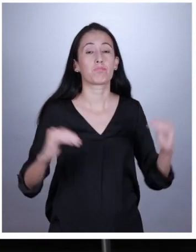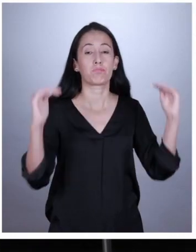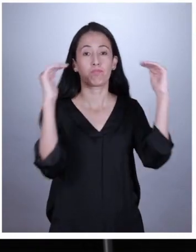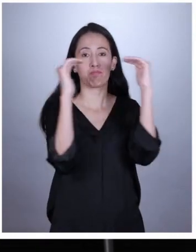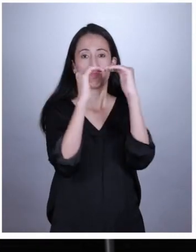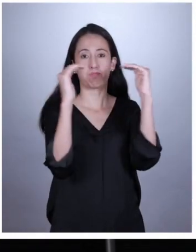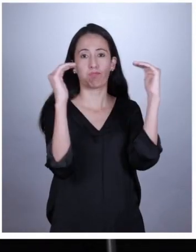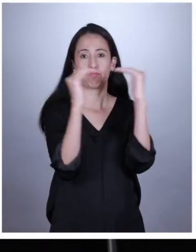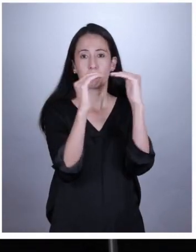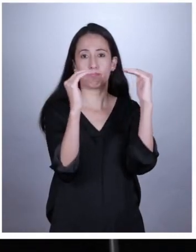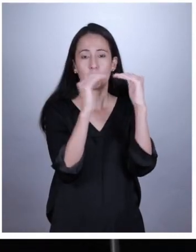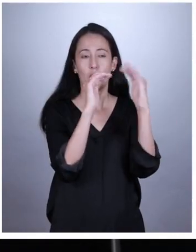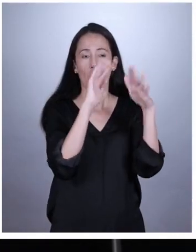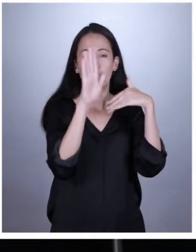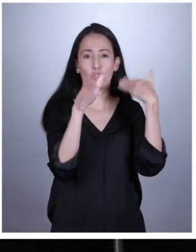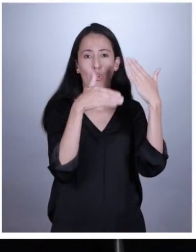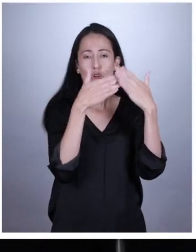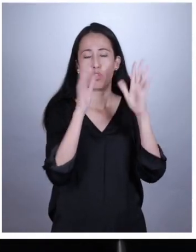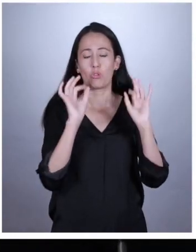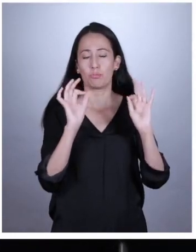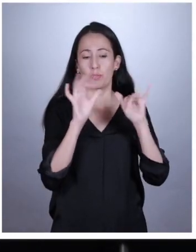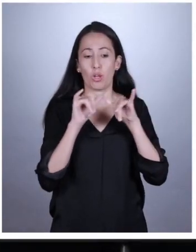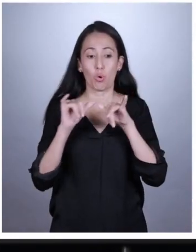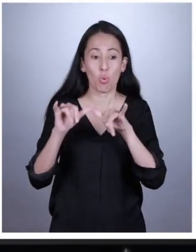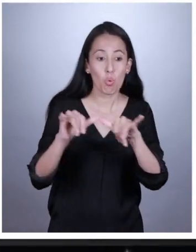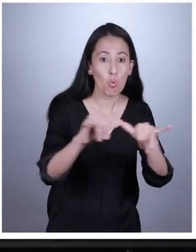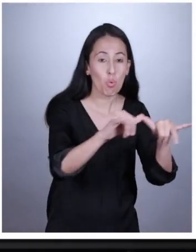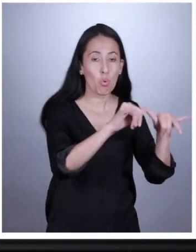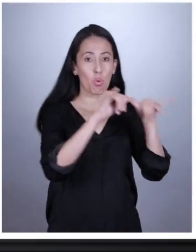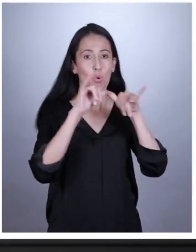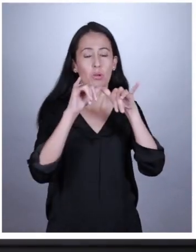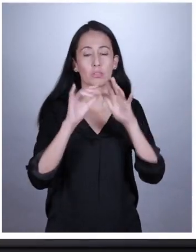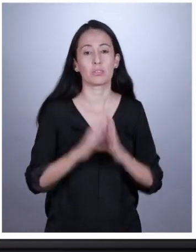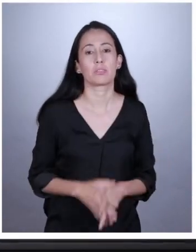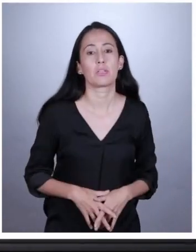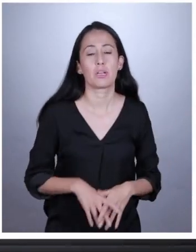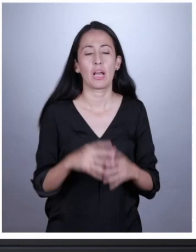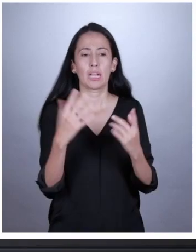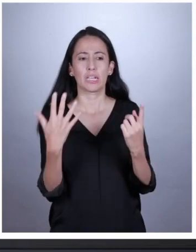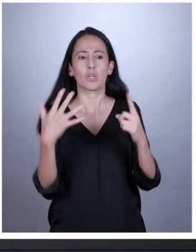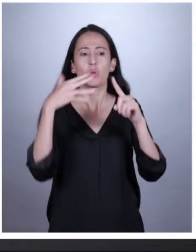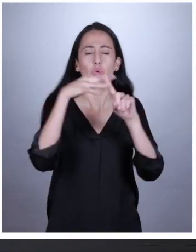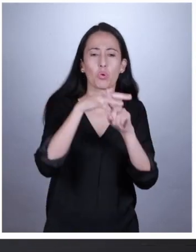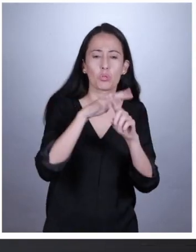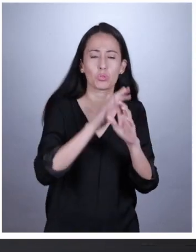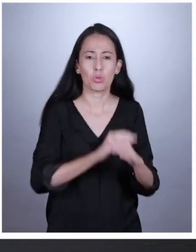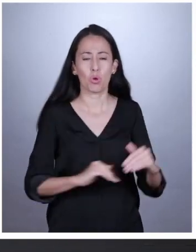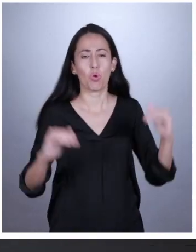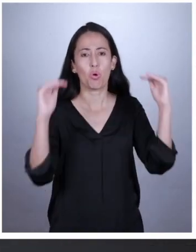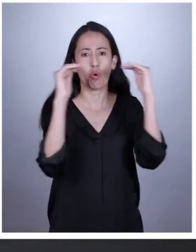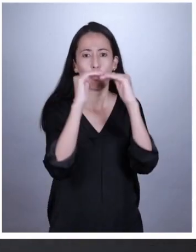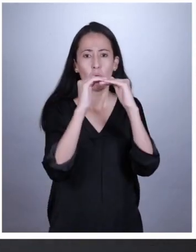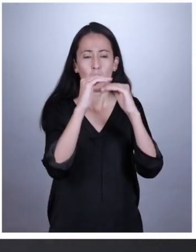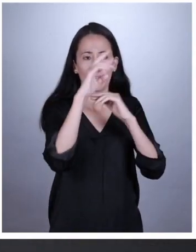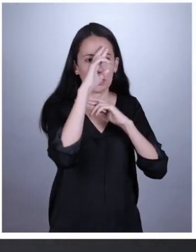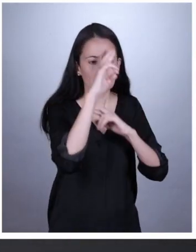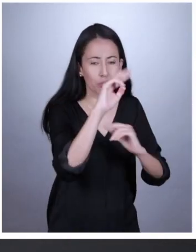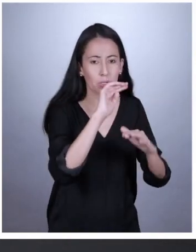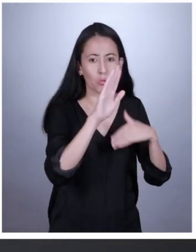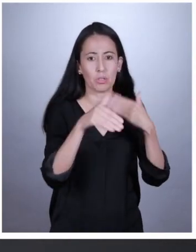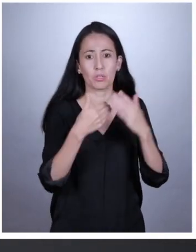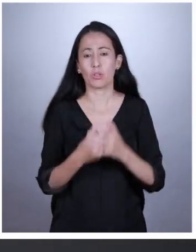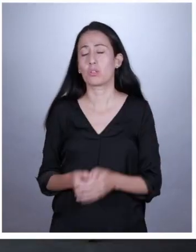en la democracia, pero una en la que estemos incluidos todos, de verdad. Con inclusión, con igualdad y con